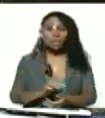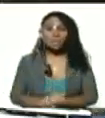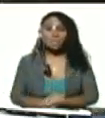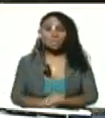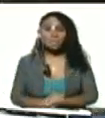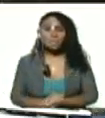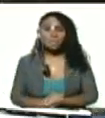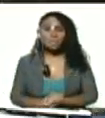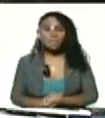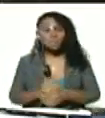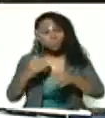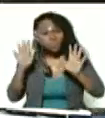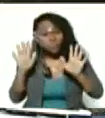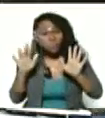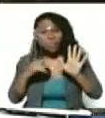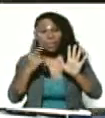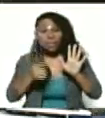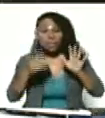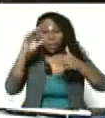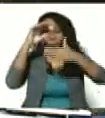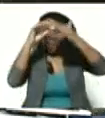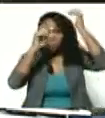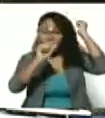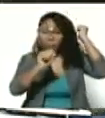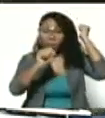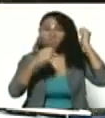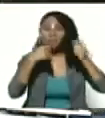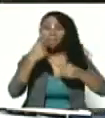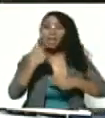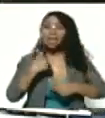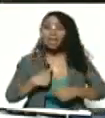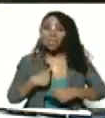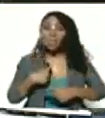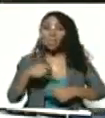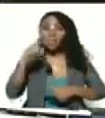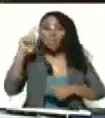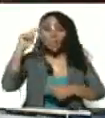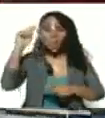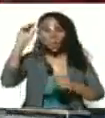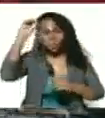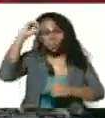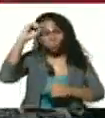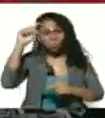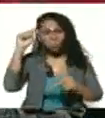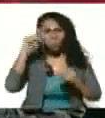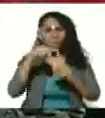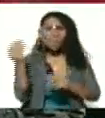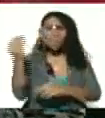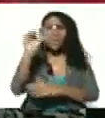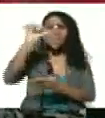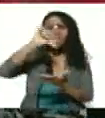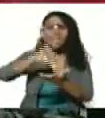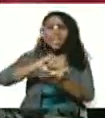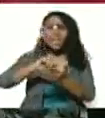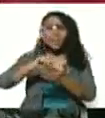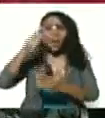Inclusive el canciller Arreaza me dijo una opción de sede más hacia el centro de la ciudad.